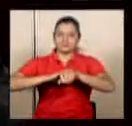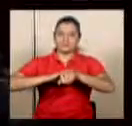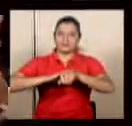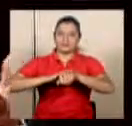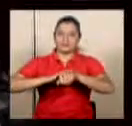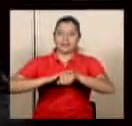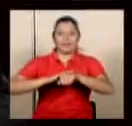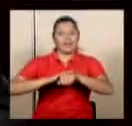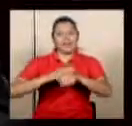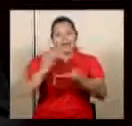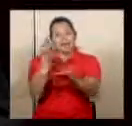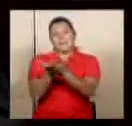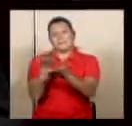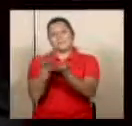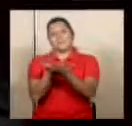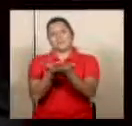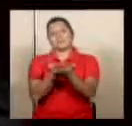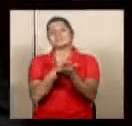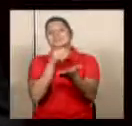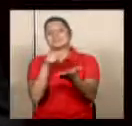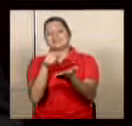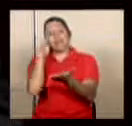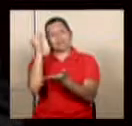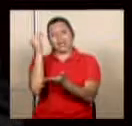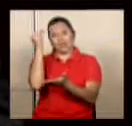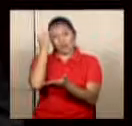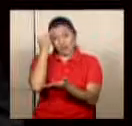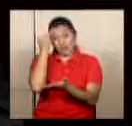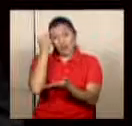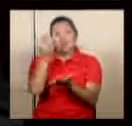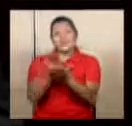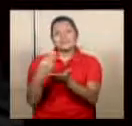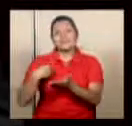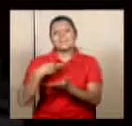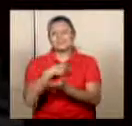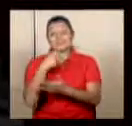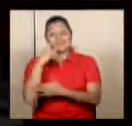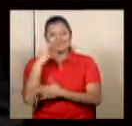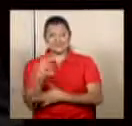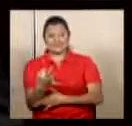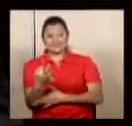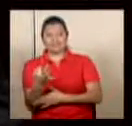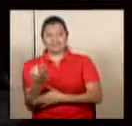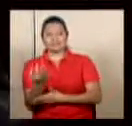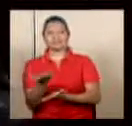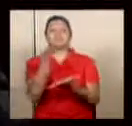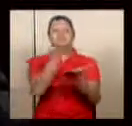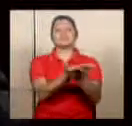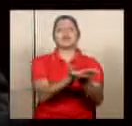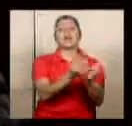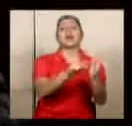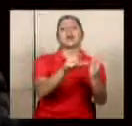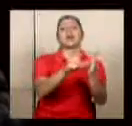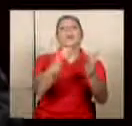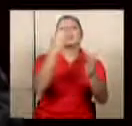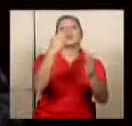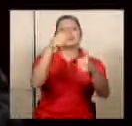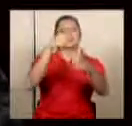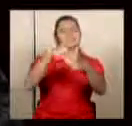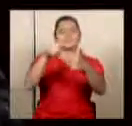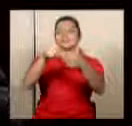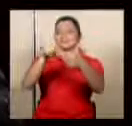texto original que presenta como proyecto de ley el Ministerio de Hacienda a la Asamblea Legislativa, en virtud de que se rechazan